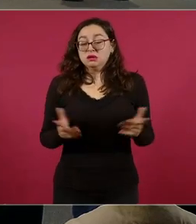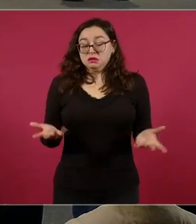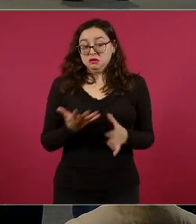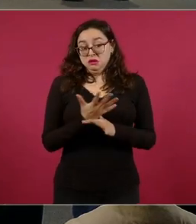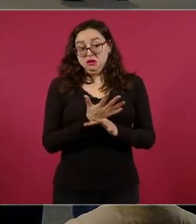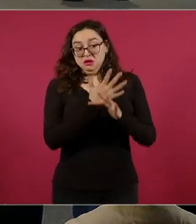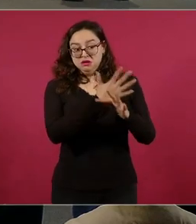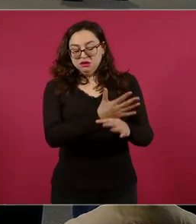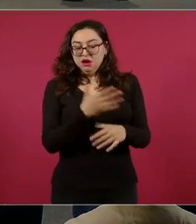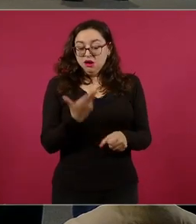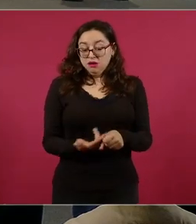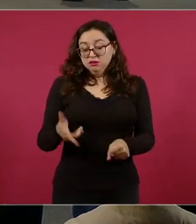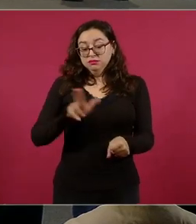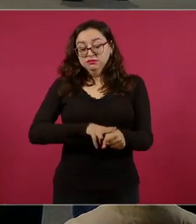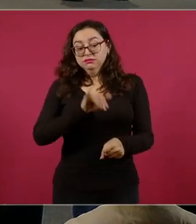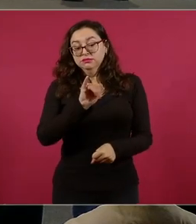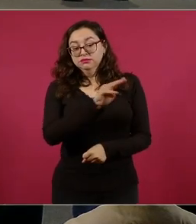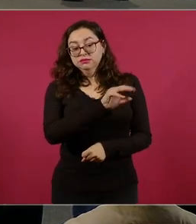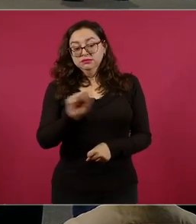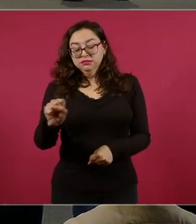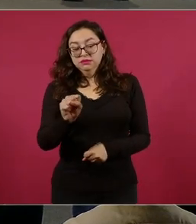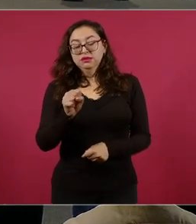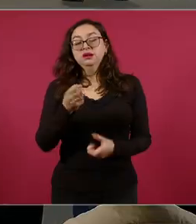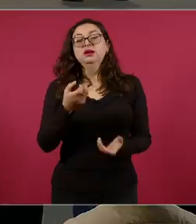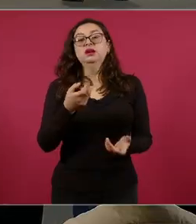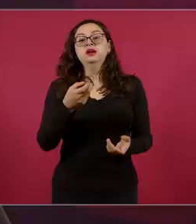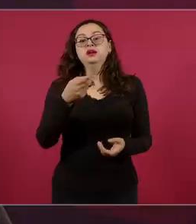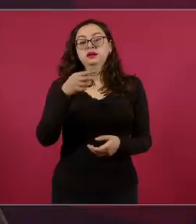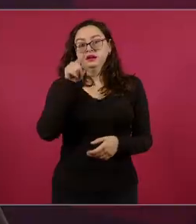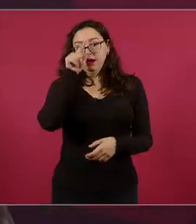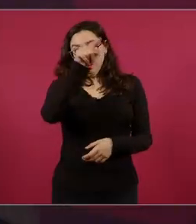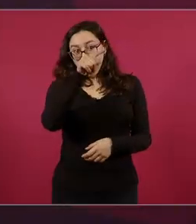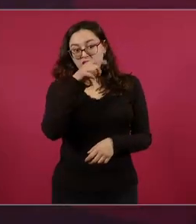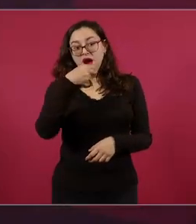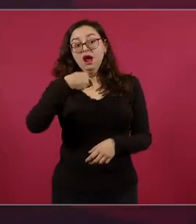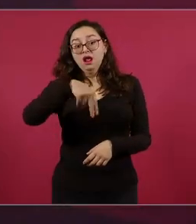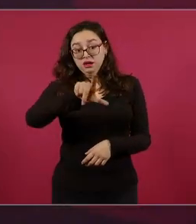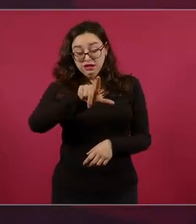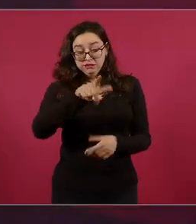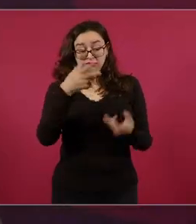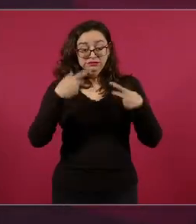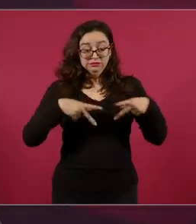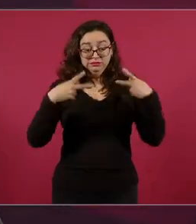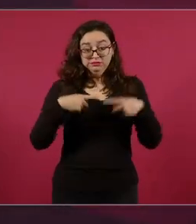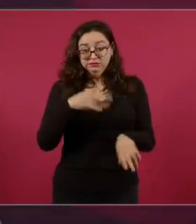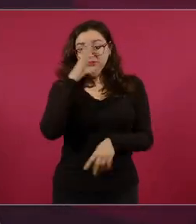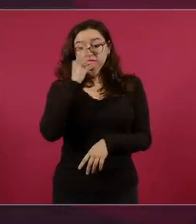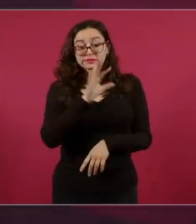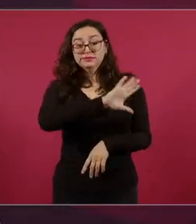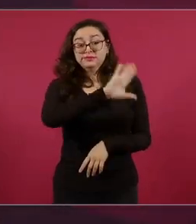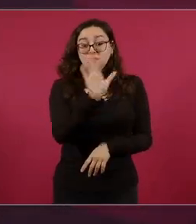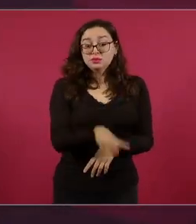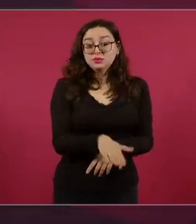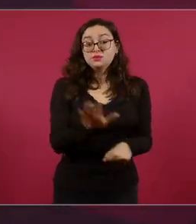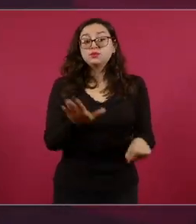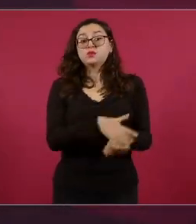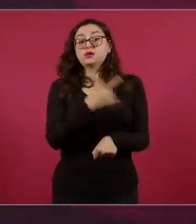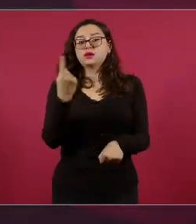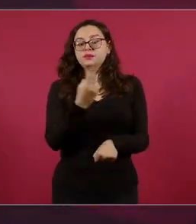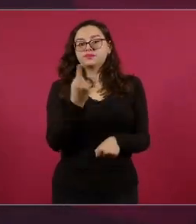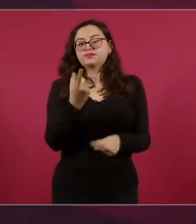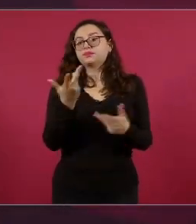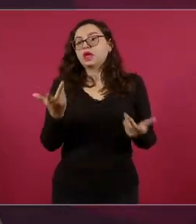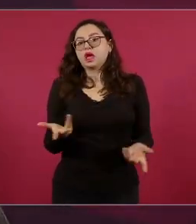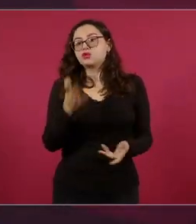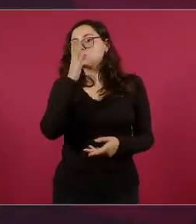Instituto Mexicano del Seguro Social en el estado de Nuevo León por supuestamente haberle negado la atención médica.